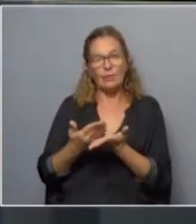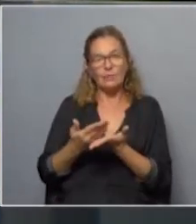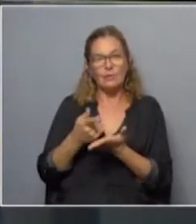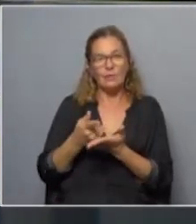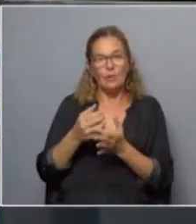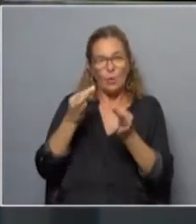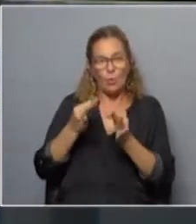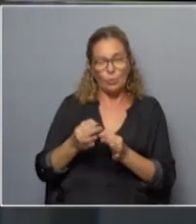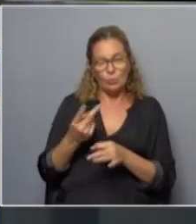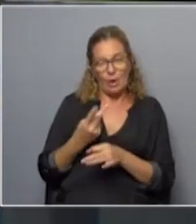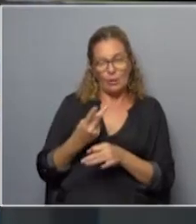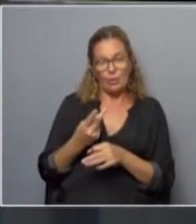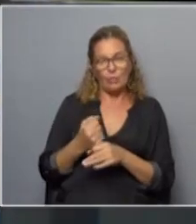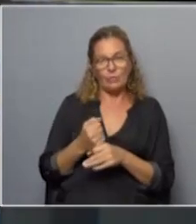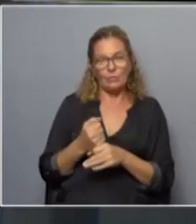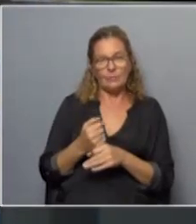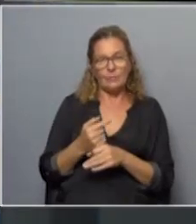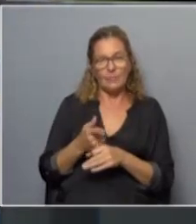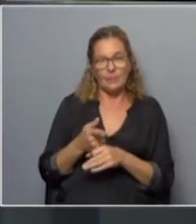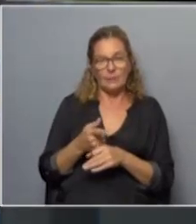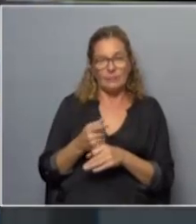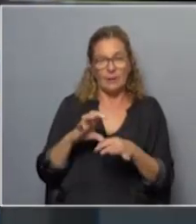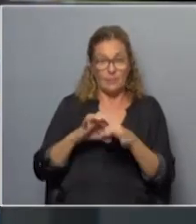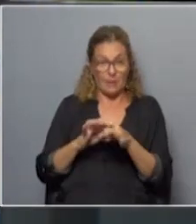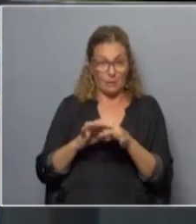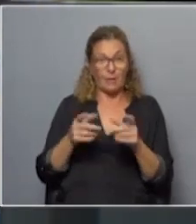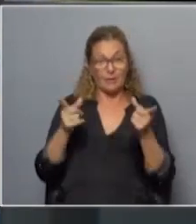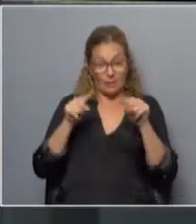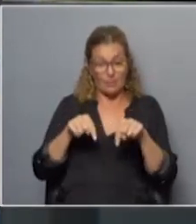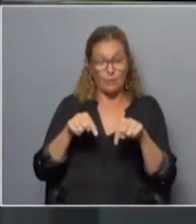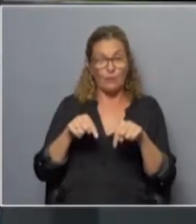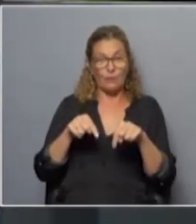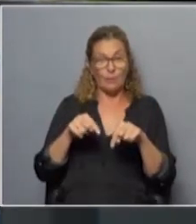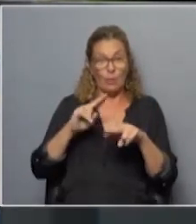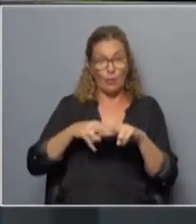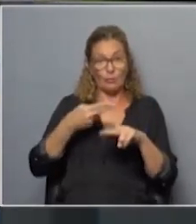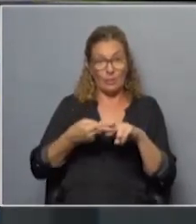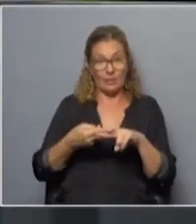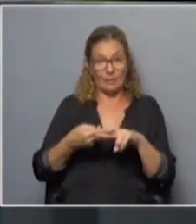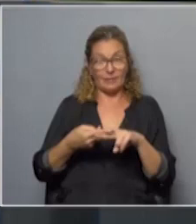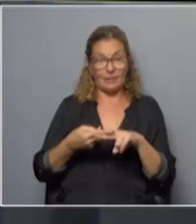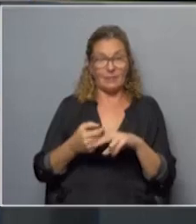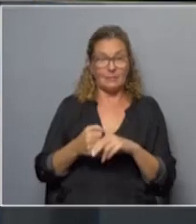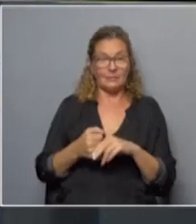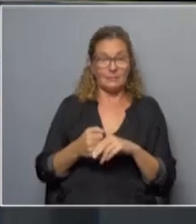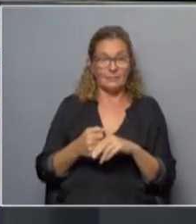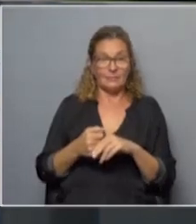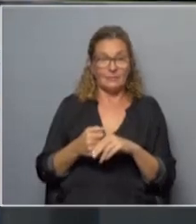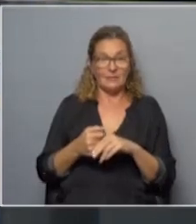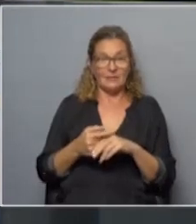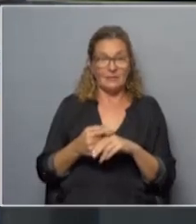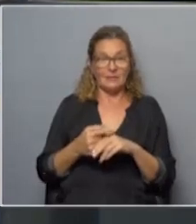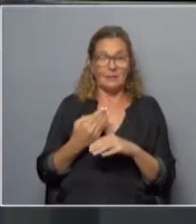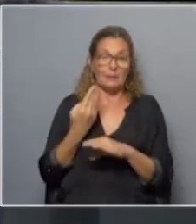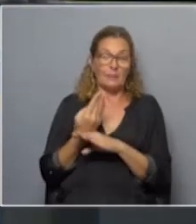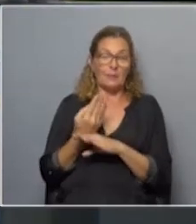y justamente a la gran China Zorrilla no me lo pierdo y no me pierdo el miércoles tampoco la letra chica bueno bueno fuera que me la perdiera le pido por favor que no porque